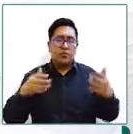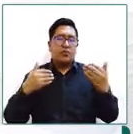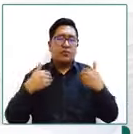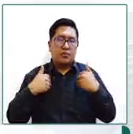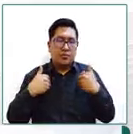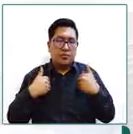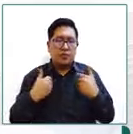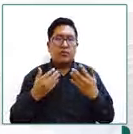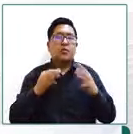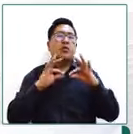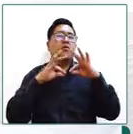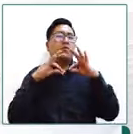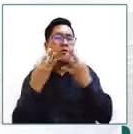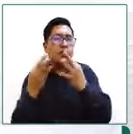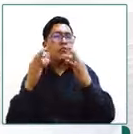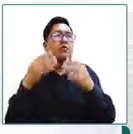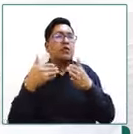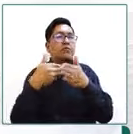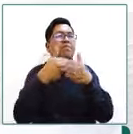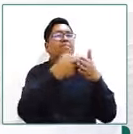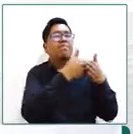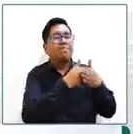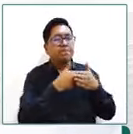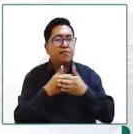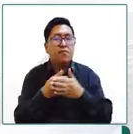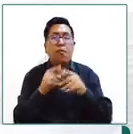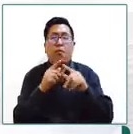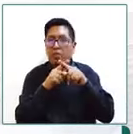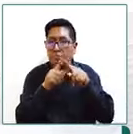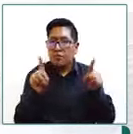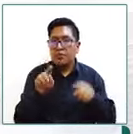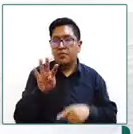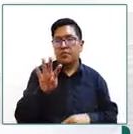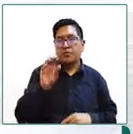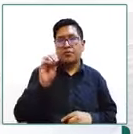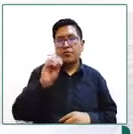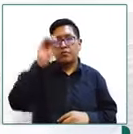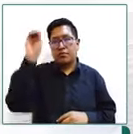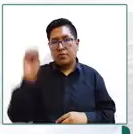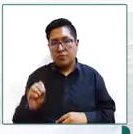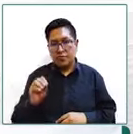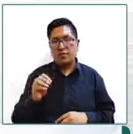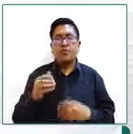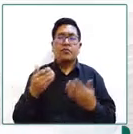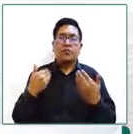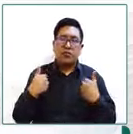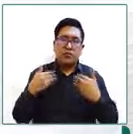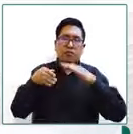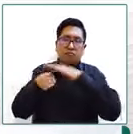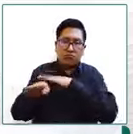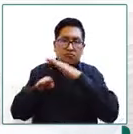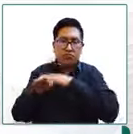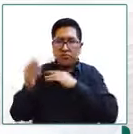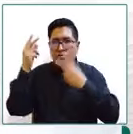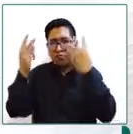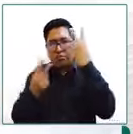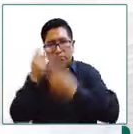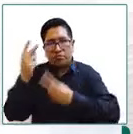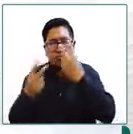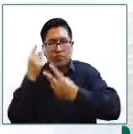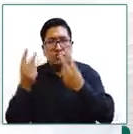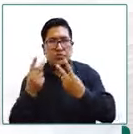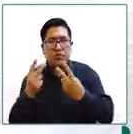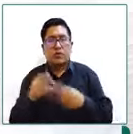con un referente familiar pero solamente el 40% de estos recibe visitas y